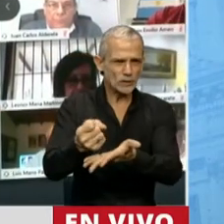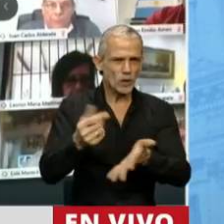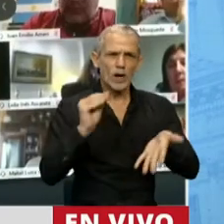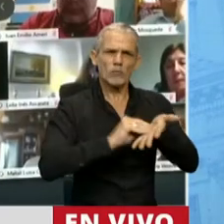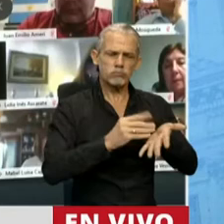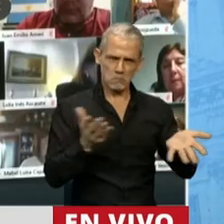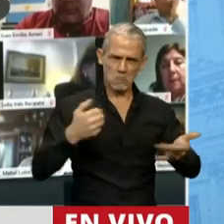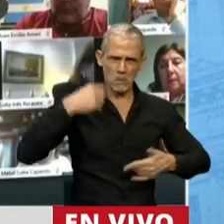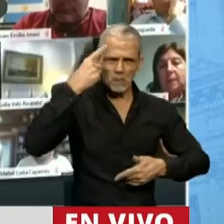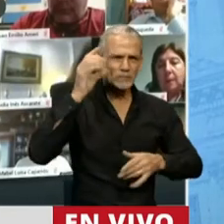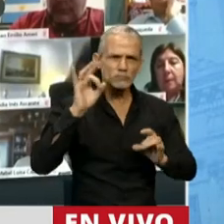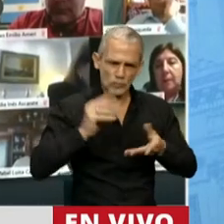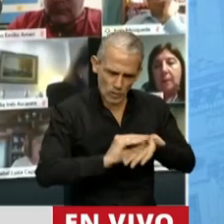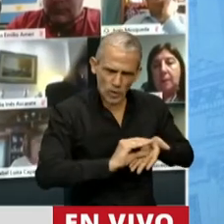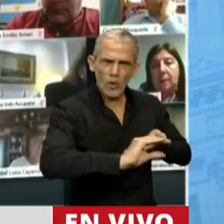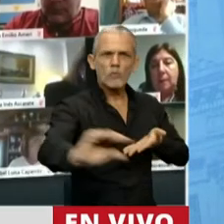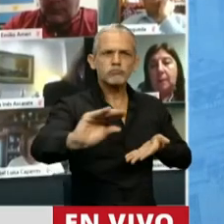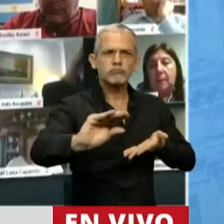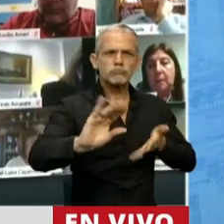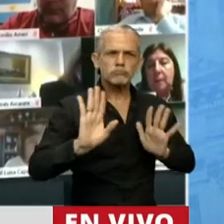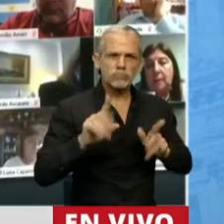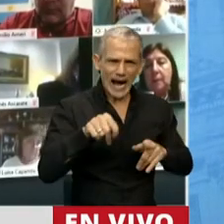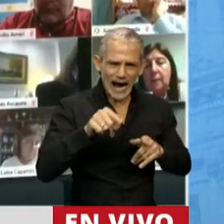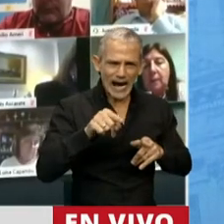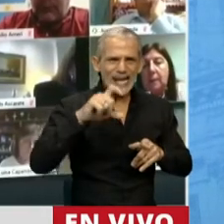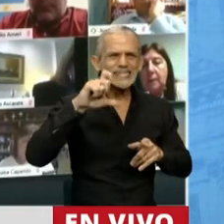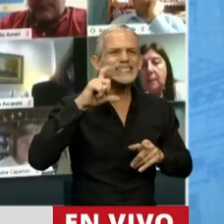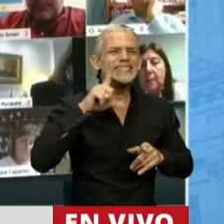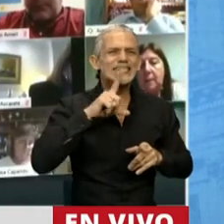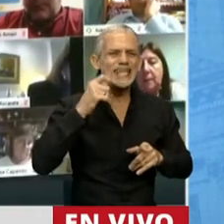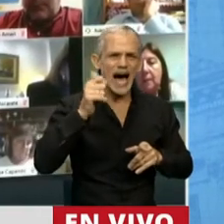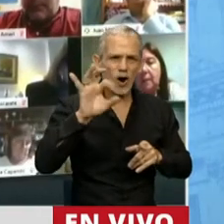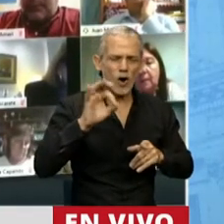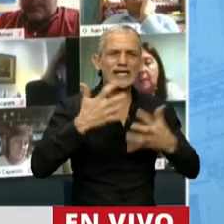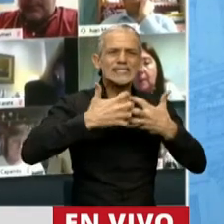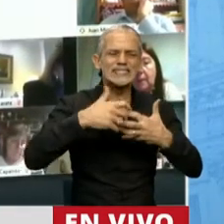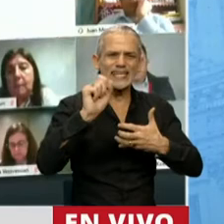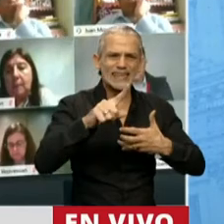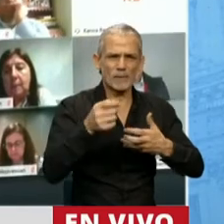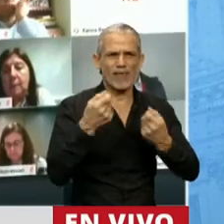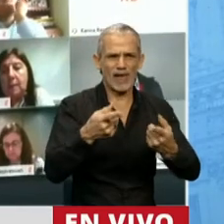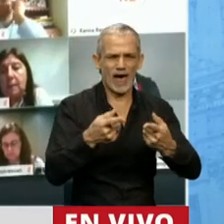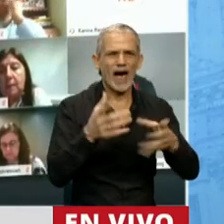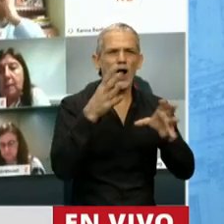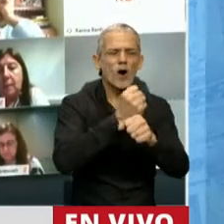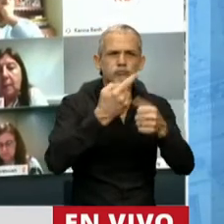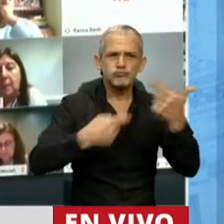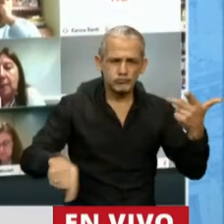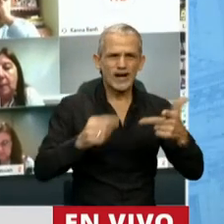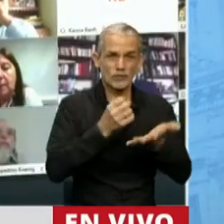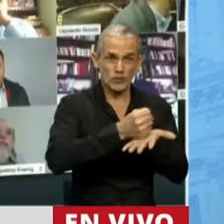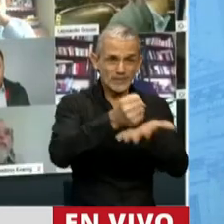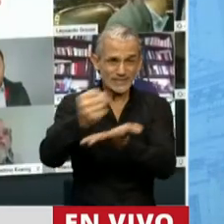iba a ir únicamente destinado al sistema SISTAO, que es el sistema que brinda servicios, perdón,